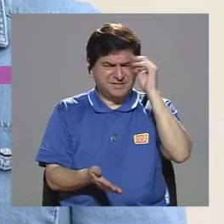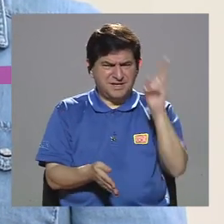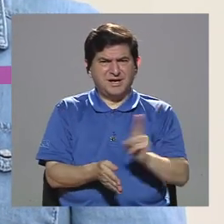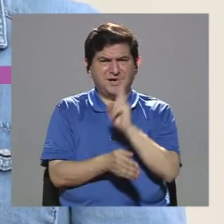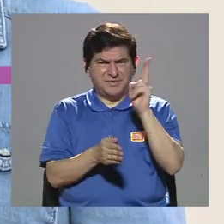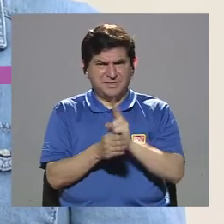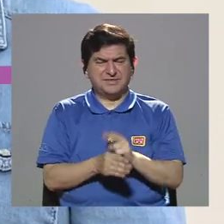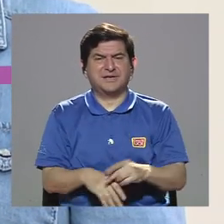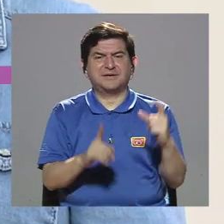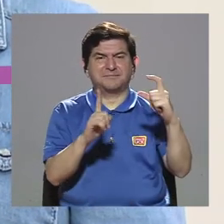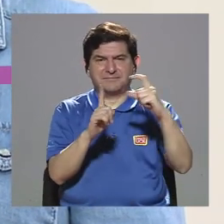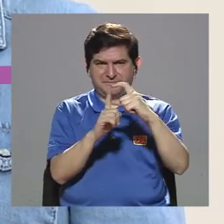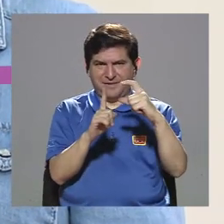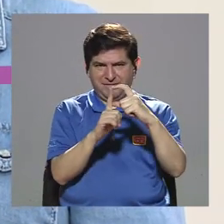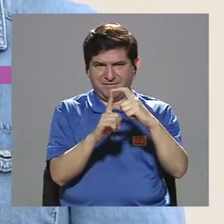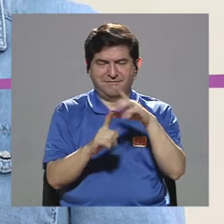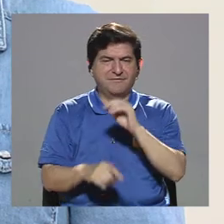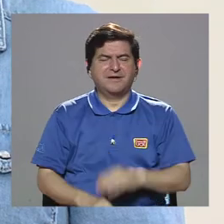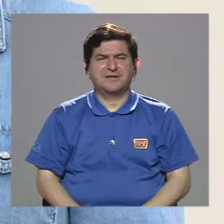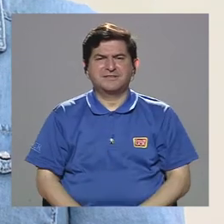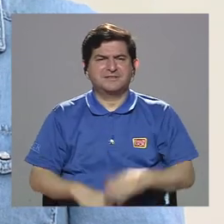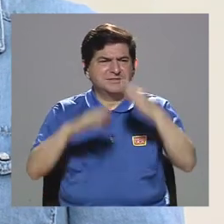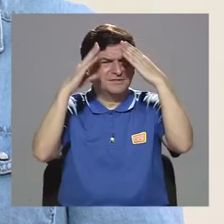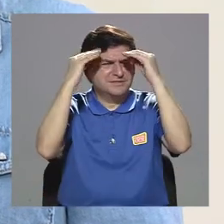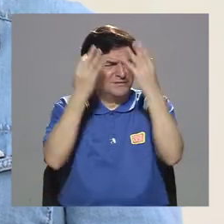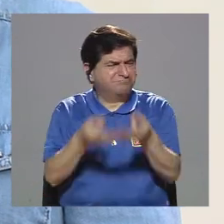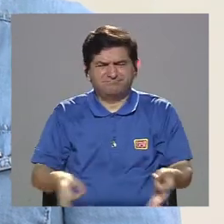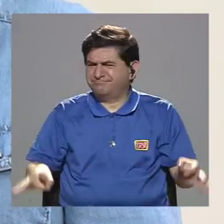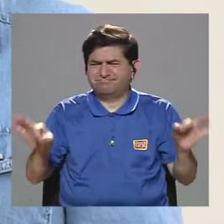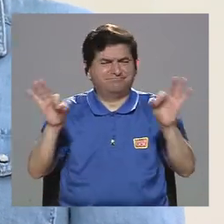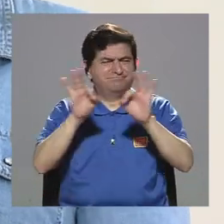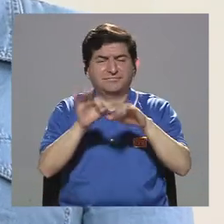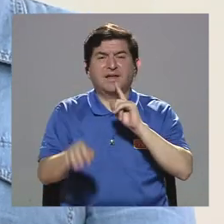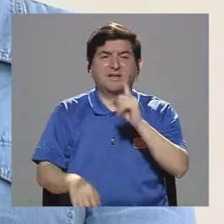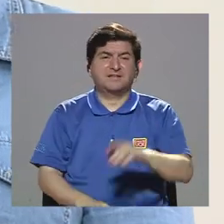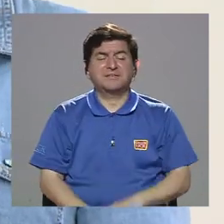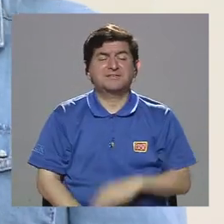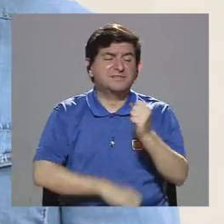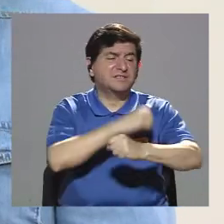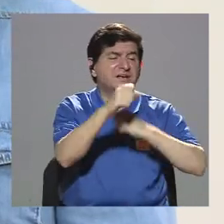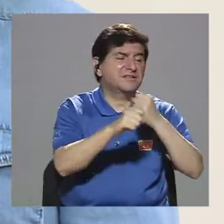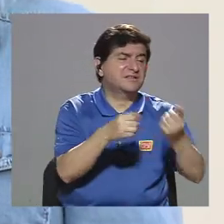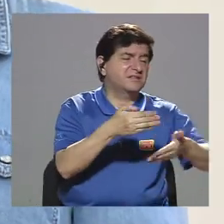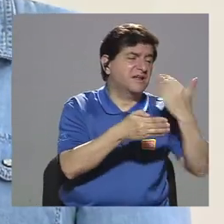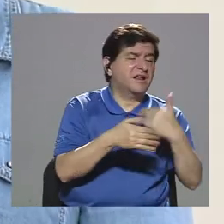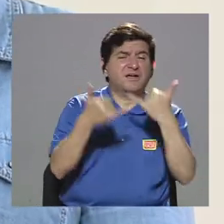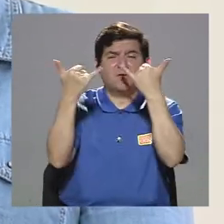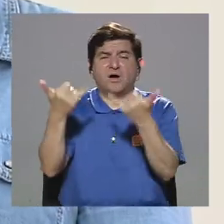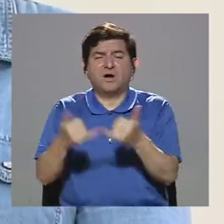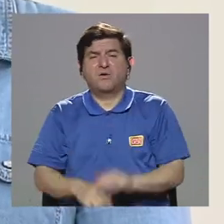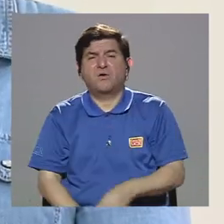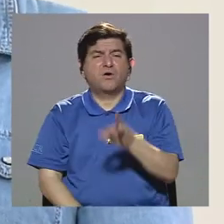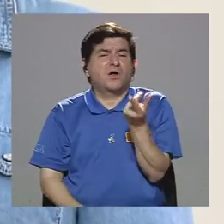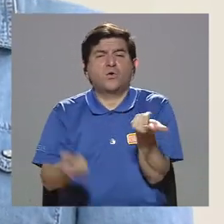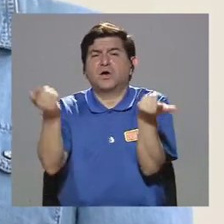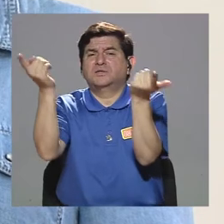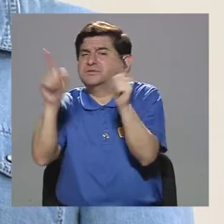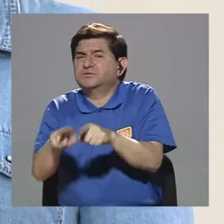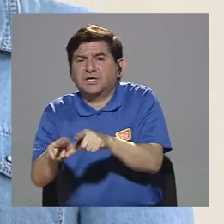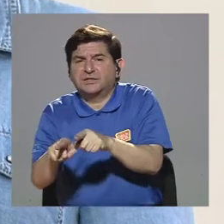las terminologías y que los datos no son tan importantes porque siempre es decir del año pasado a tal año hubo tantos casos